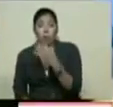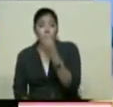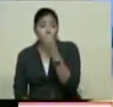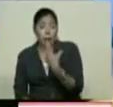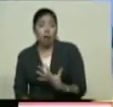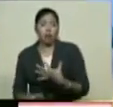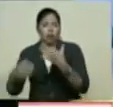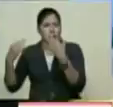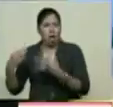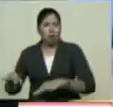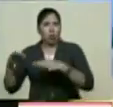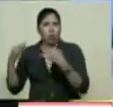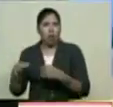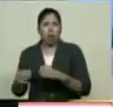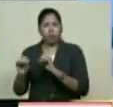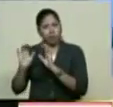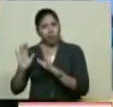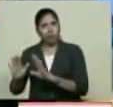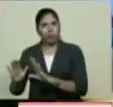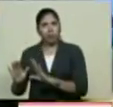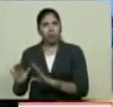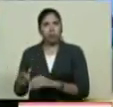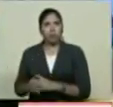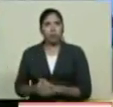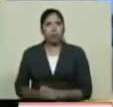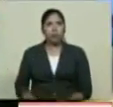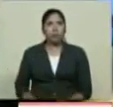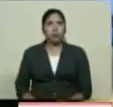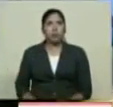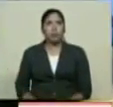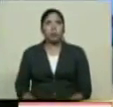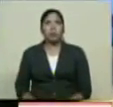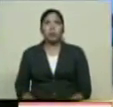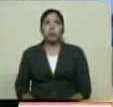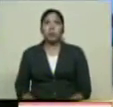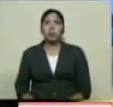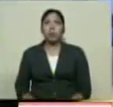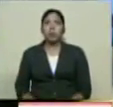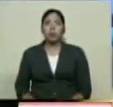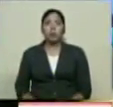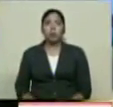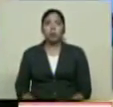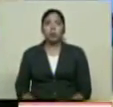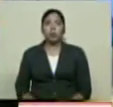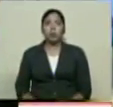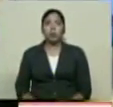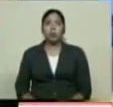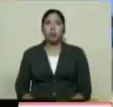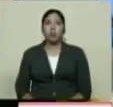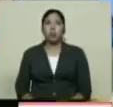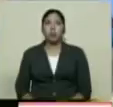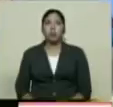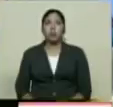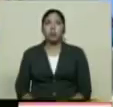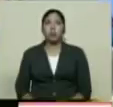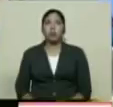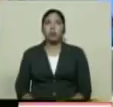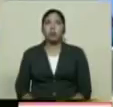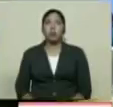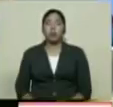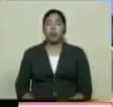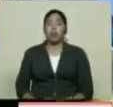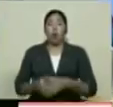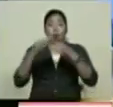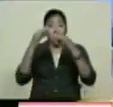Fortalezas Lo que no es Parque Nacional Es Sonabrae Área bajo régimen De administración especial En un decreto presidencial